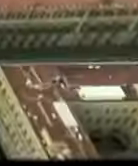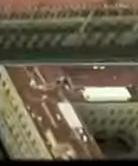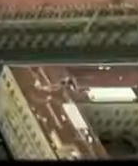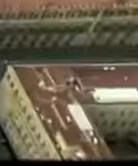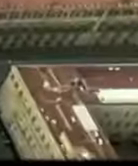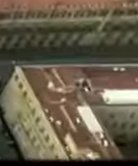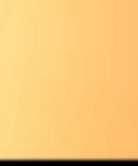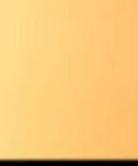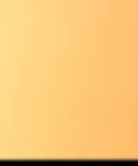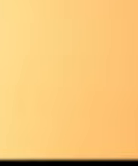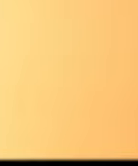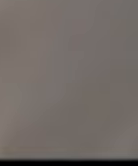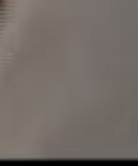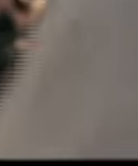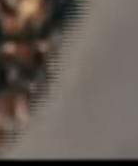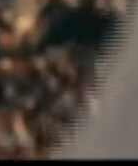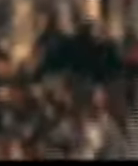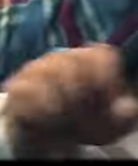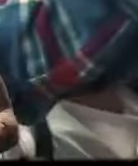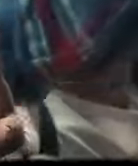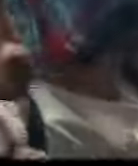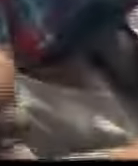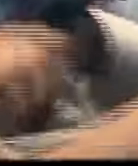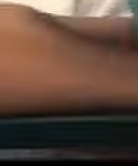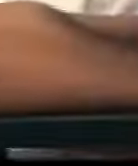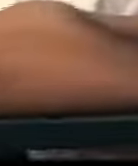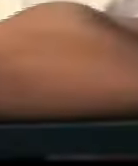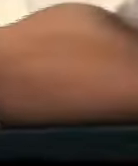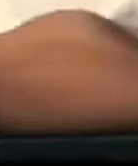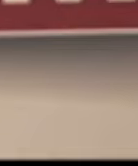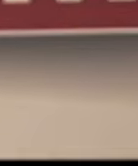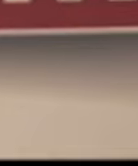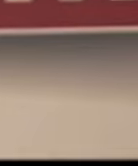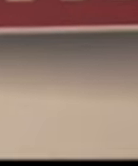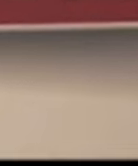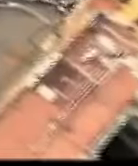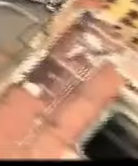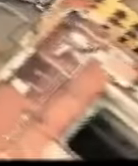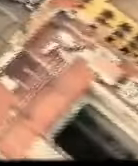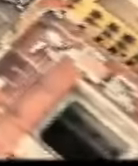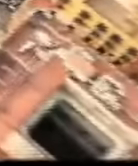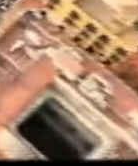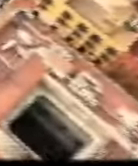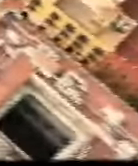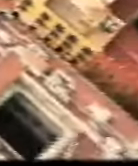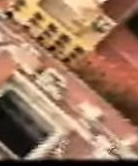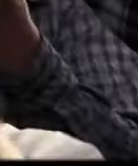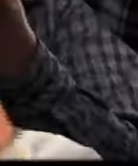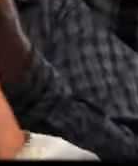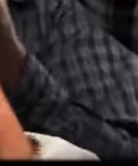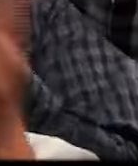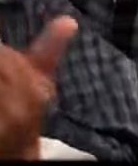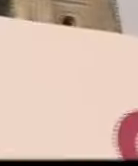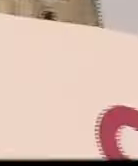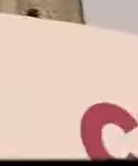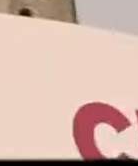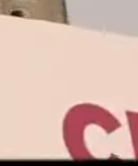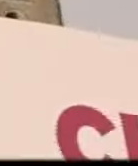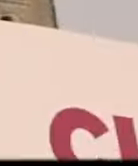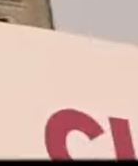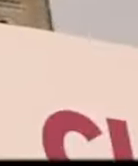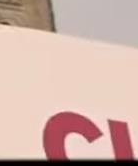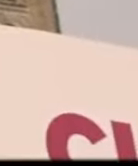patria y amo a mi pueblo que viva México que viva México que viva